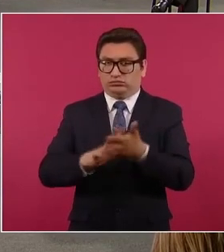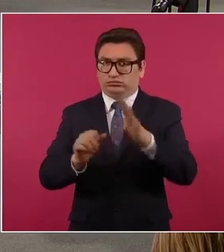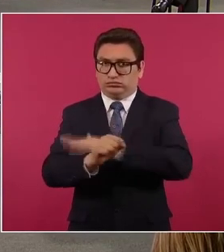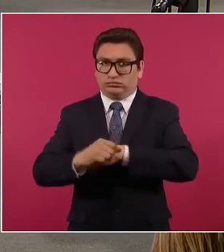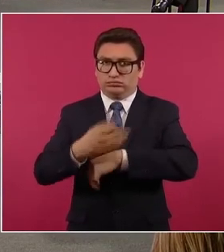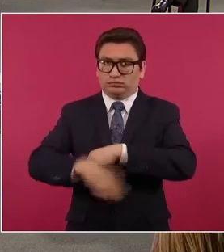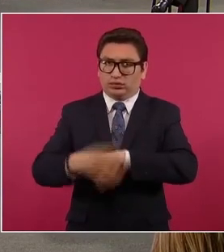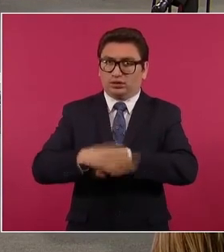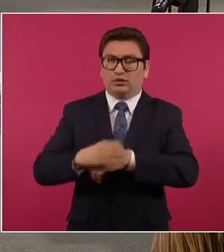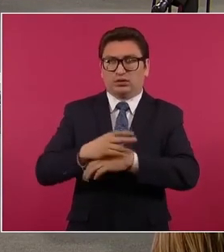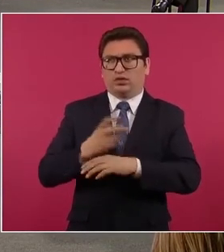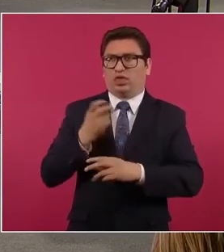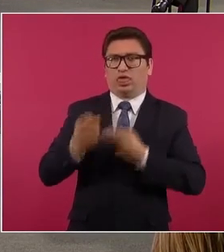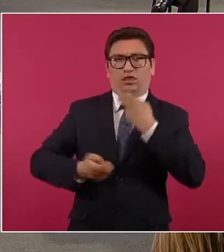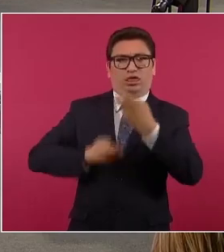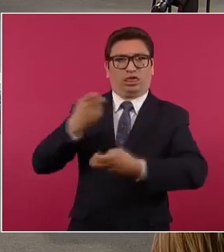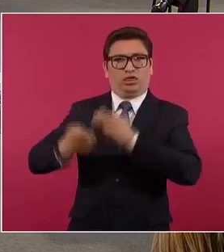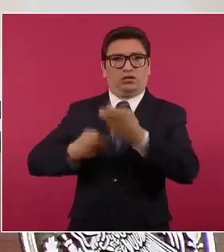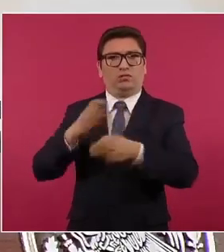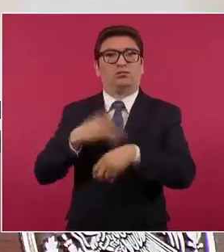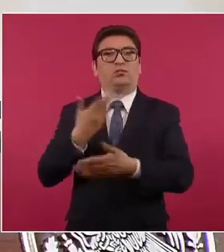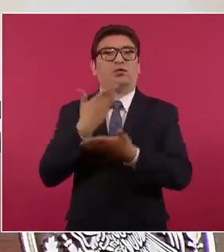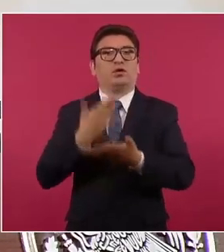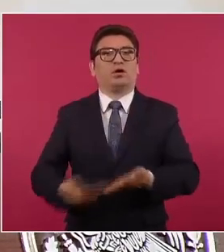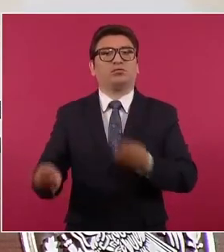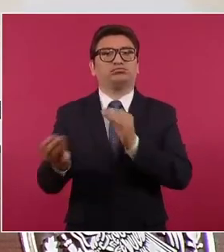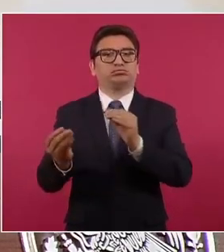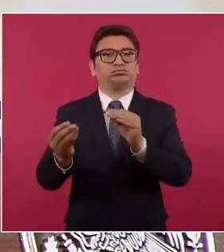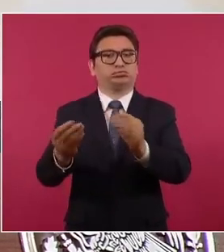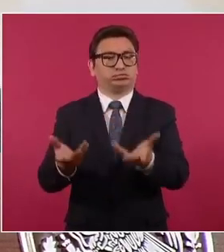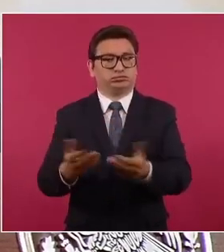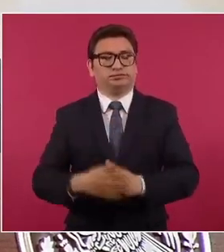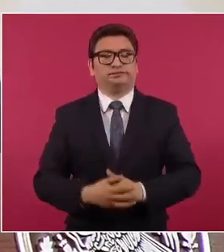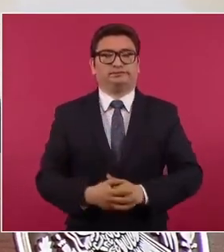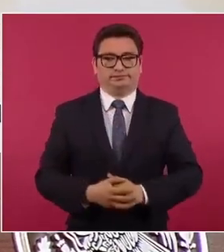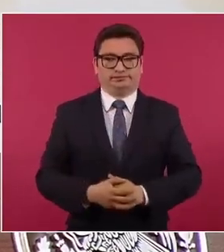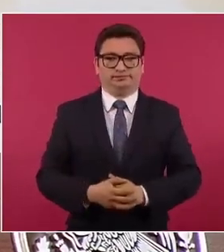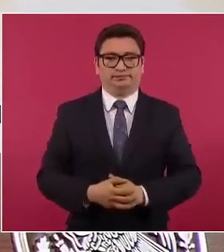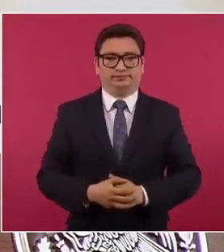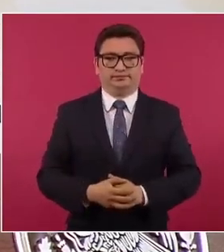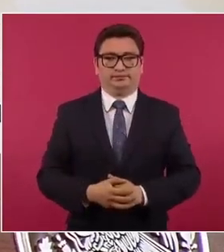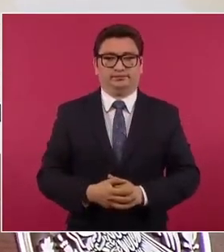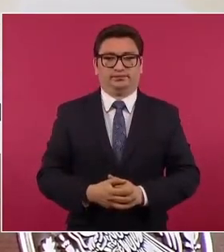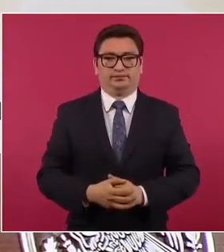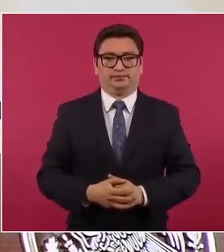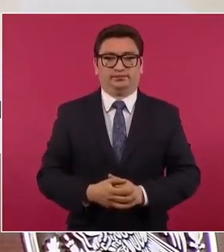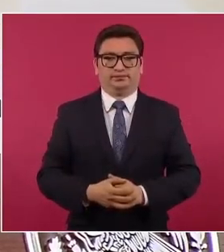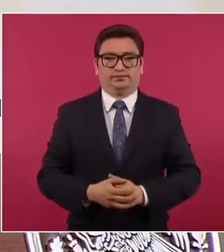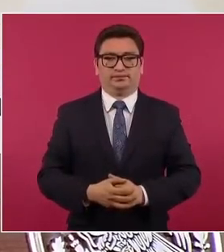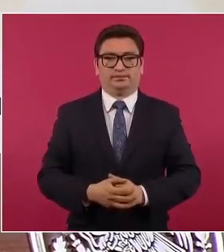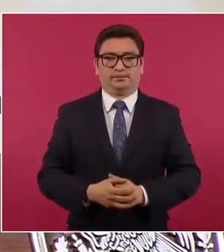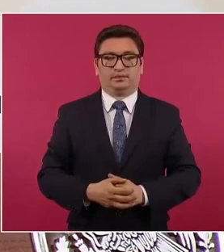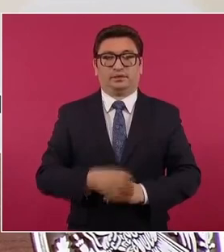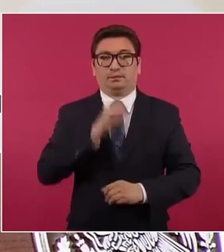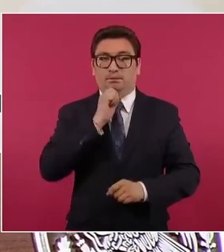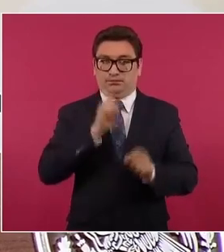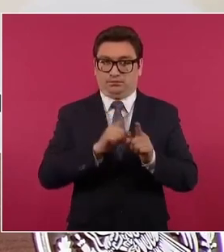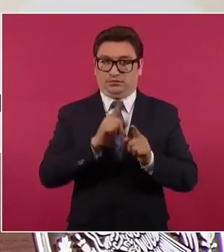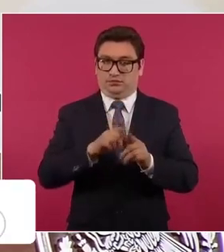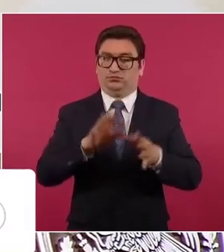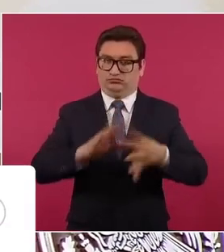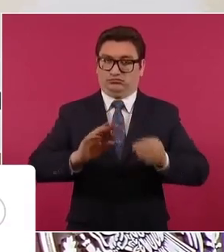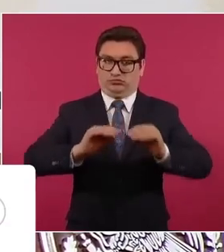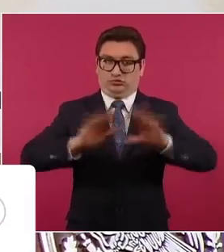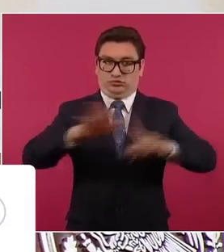preventiva a partir del debate actual. También hay que contextualizar